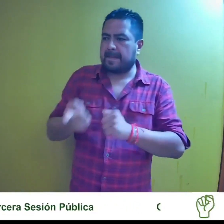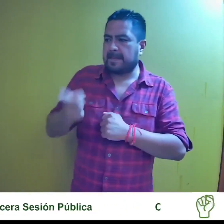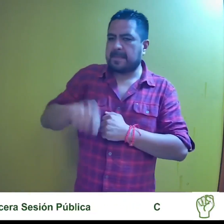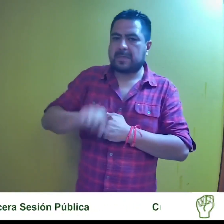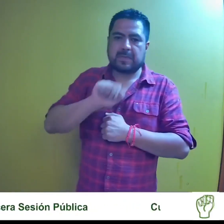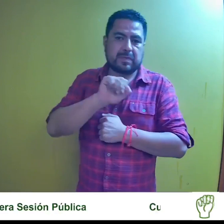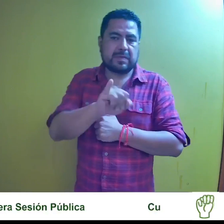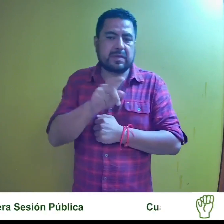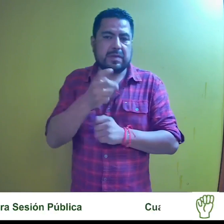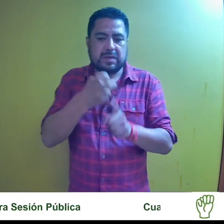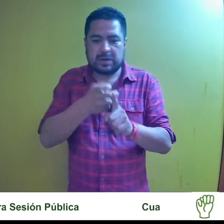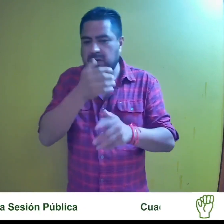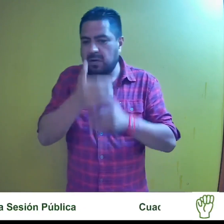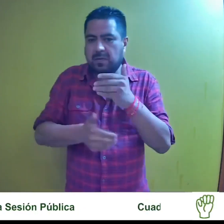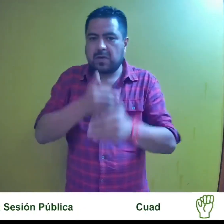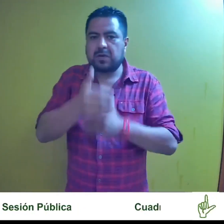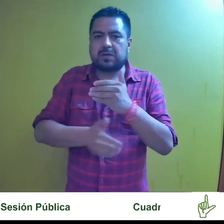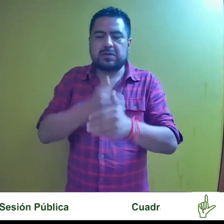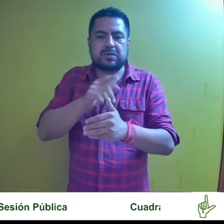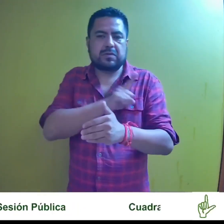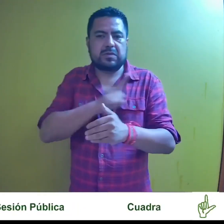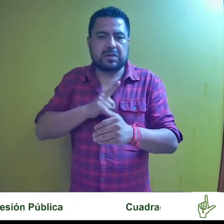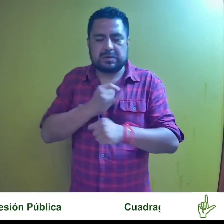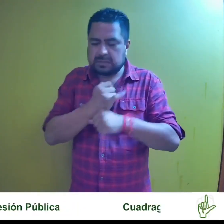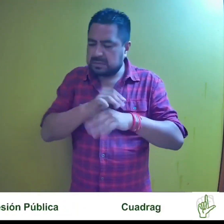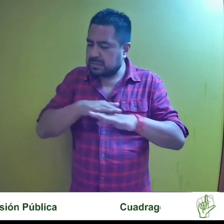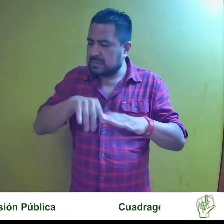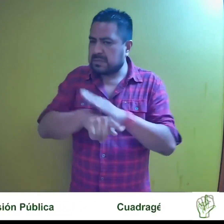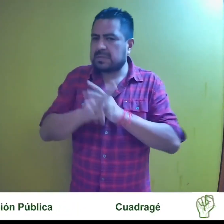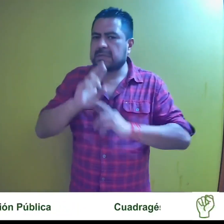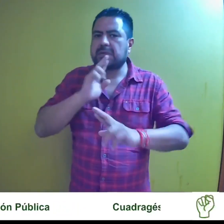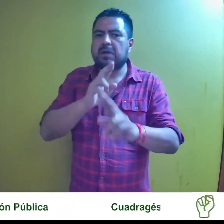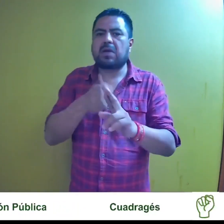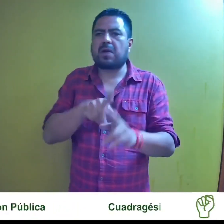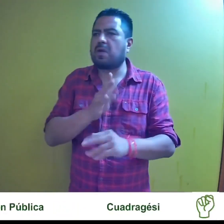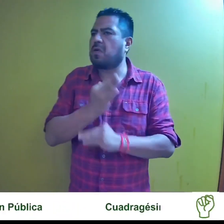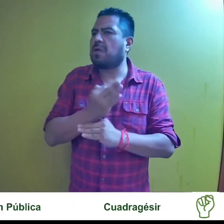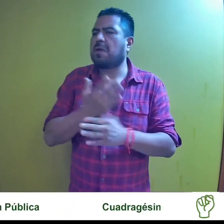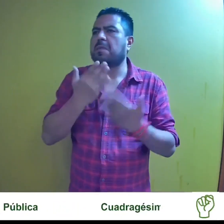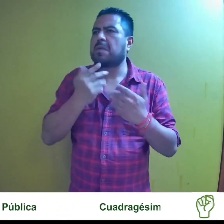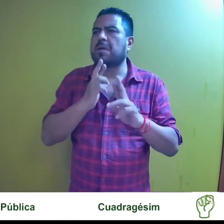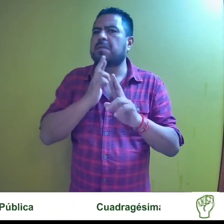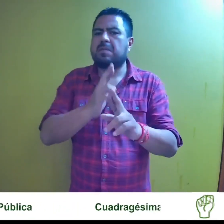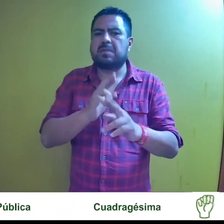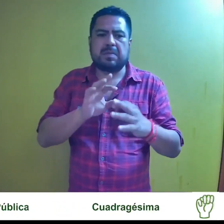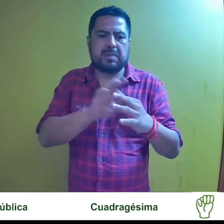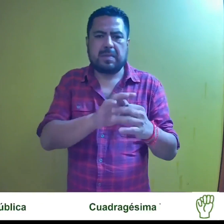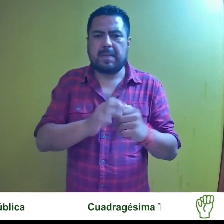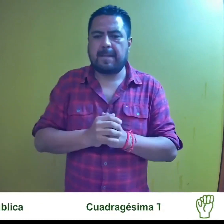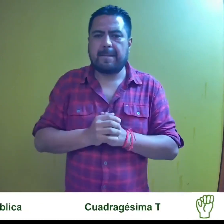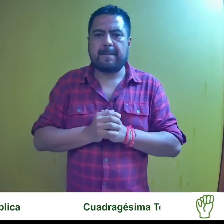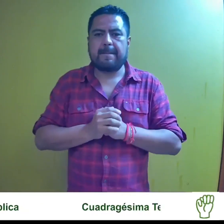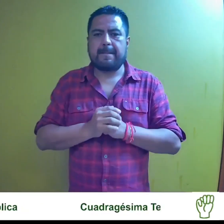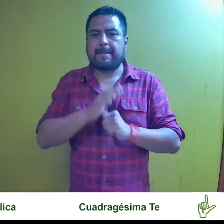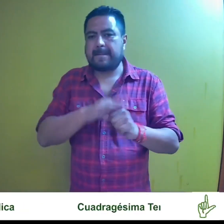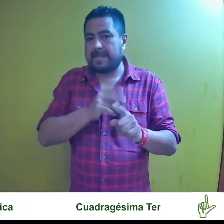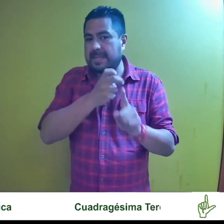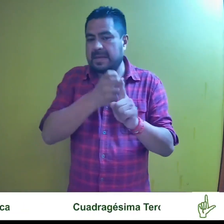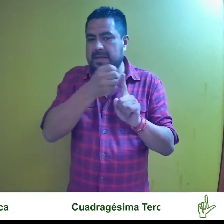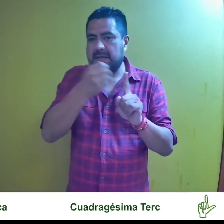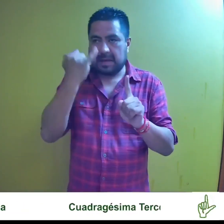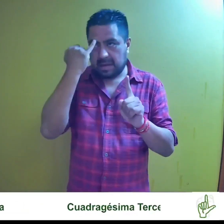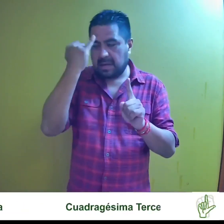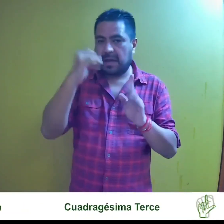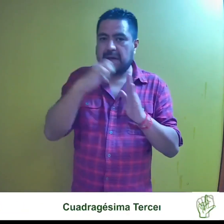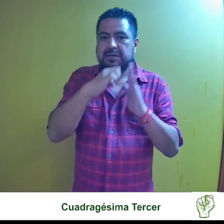efectivamente el proceso se esté desahogando, menos aún que se haya emitido la resolución correspondiente. En ese orden ideal, los